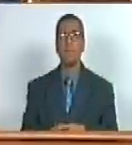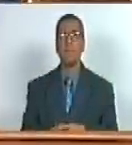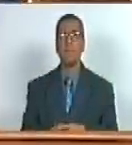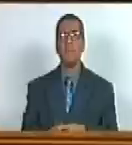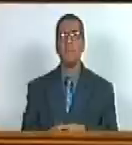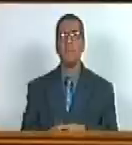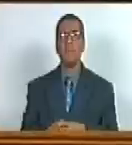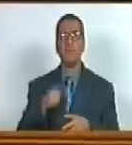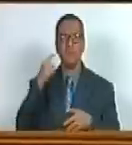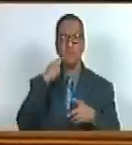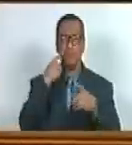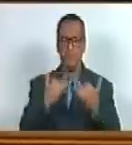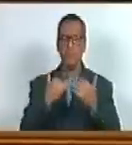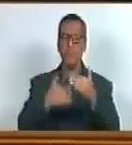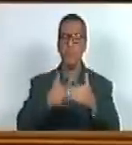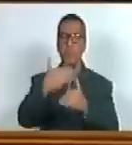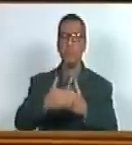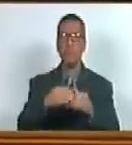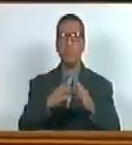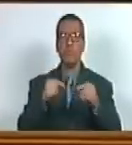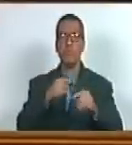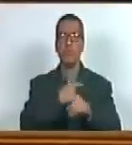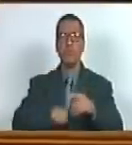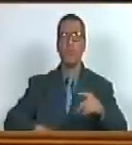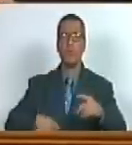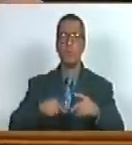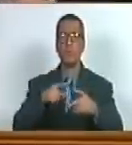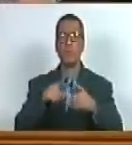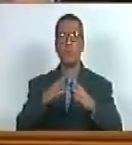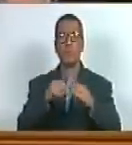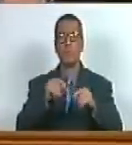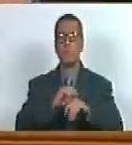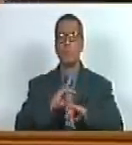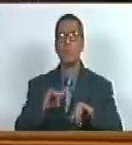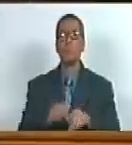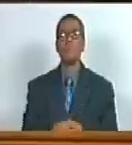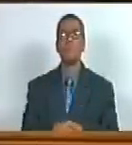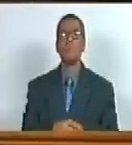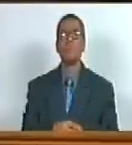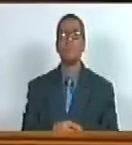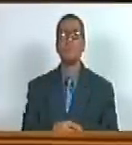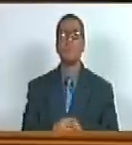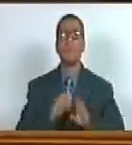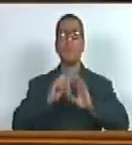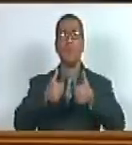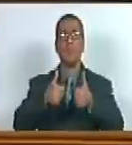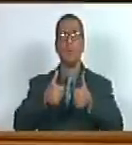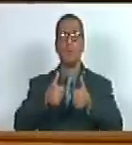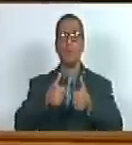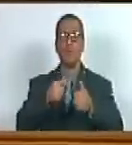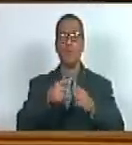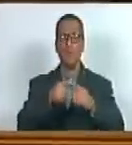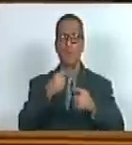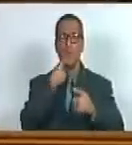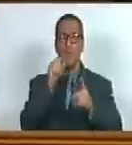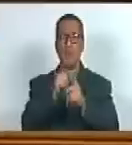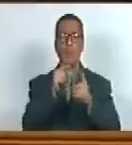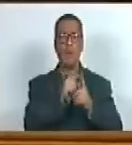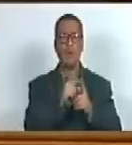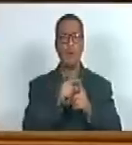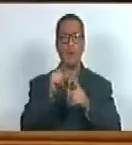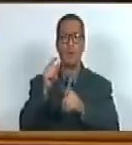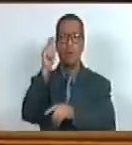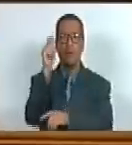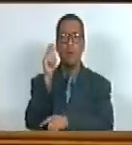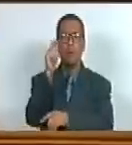en cuenta siguiente es todo en cuenta presidente bien vamos a abrir un espacio para derechos de palabra punto de información del